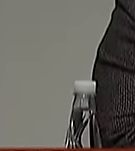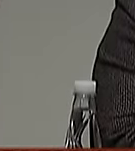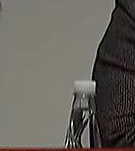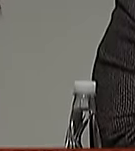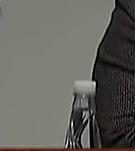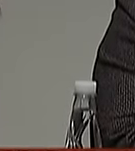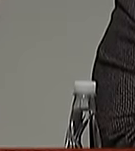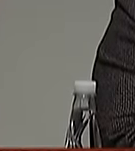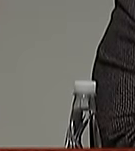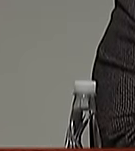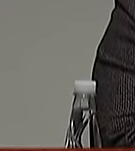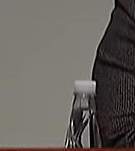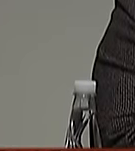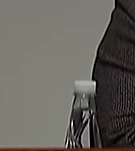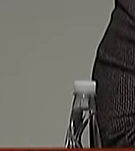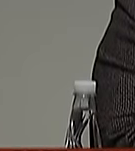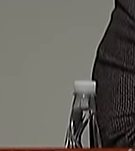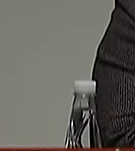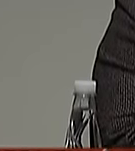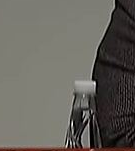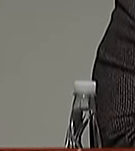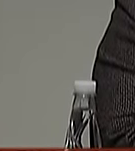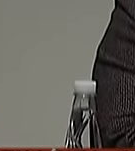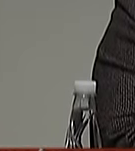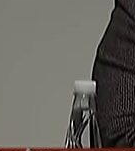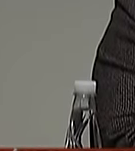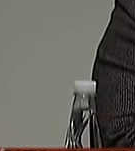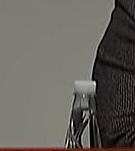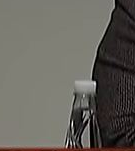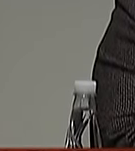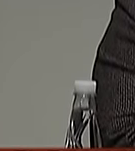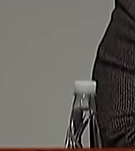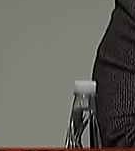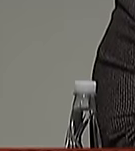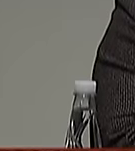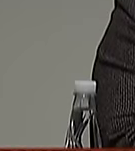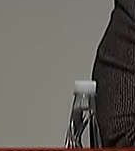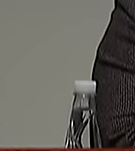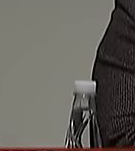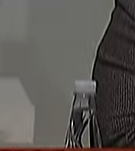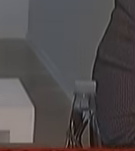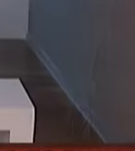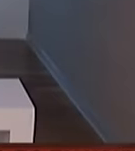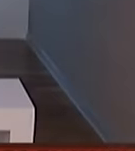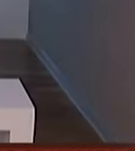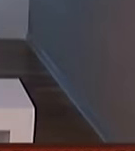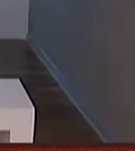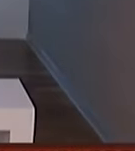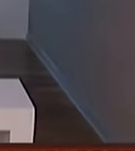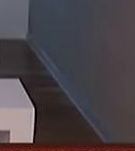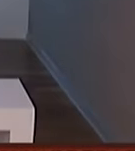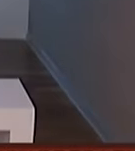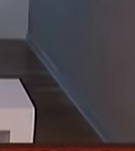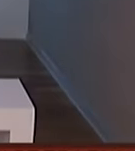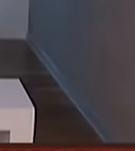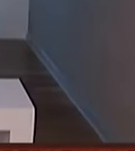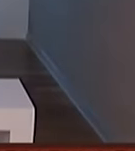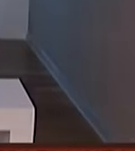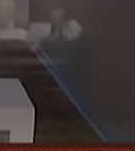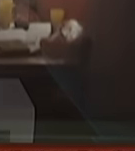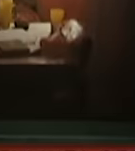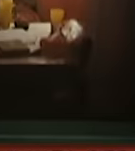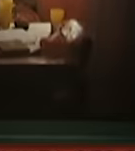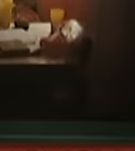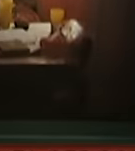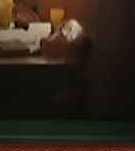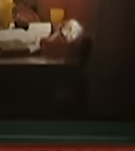impacté cuando por primera vez entendí o escuché la palabra feminicidio todavía hoy no logro comprender